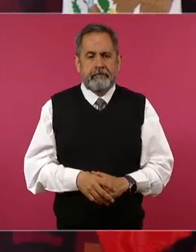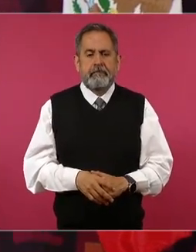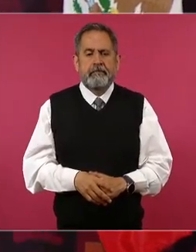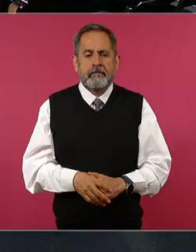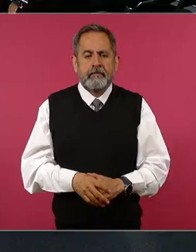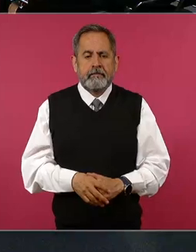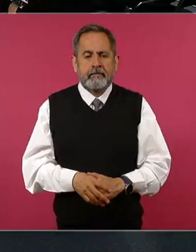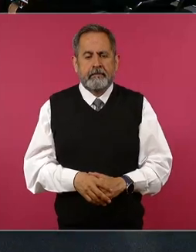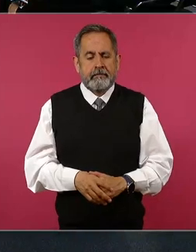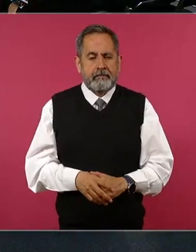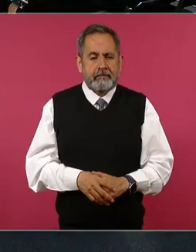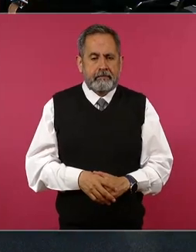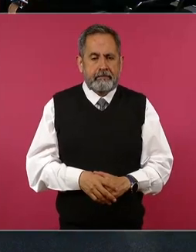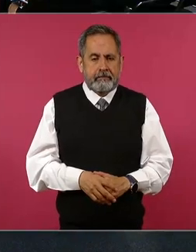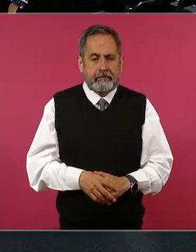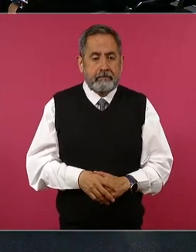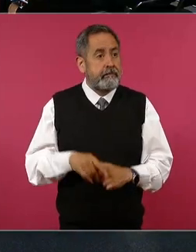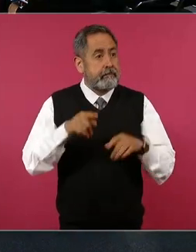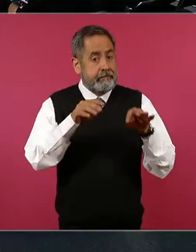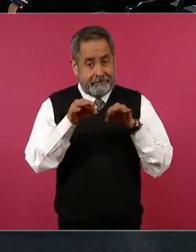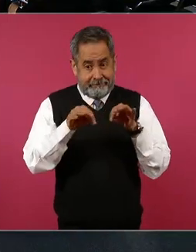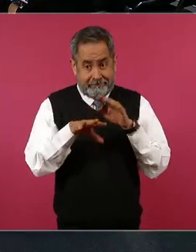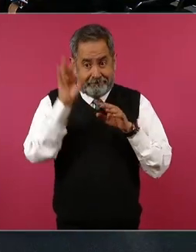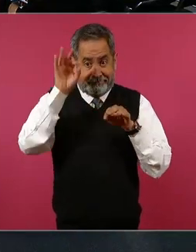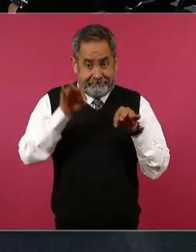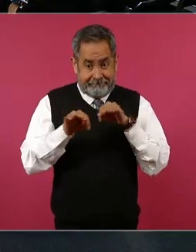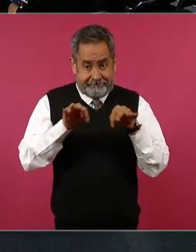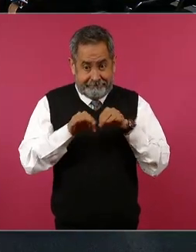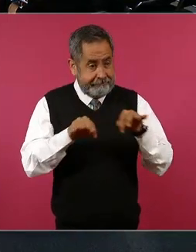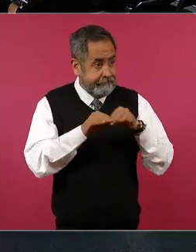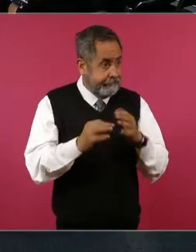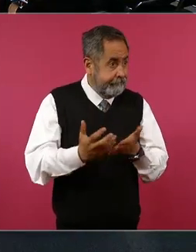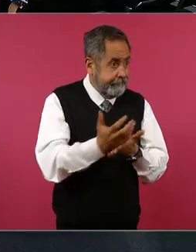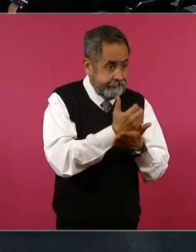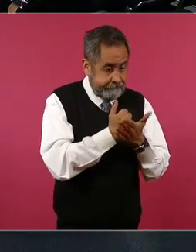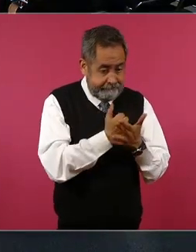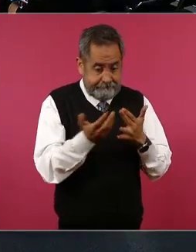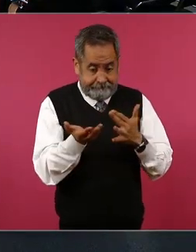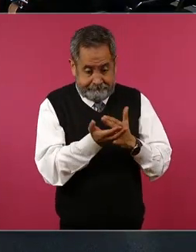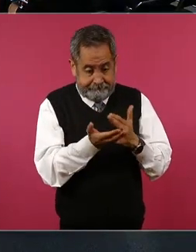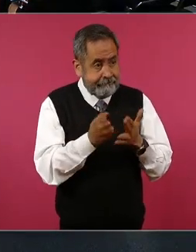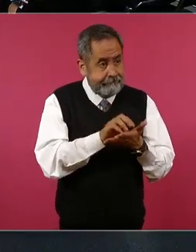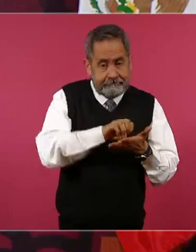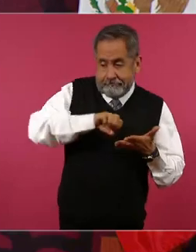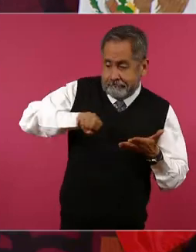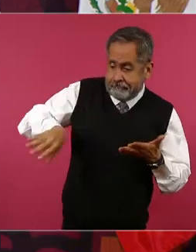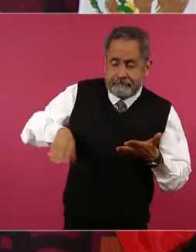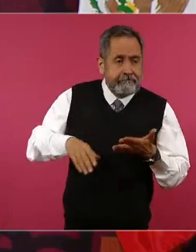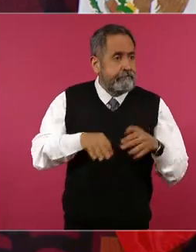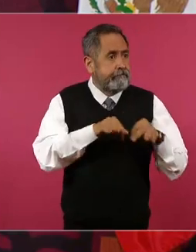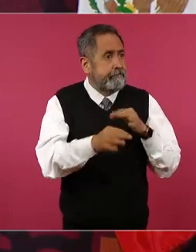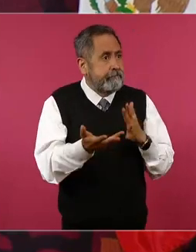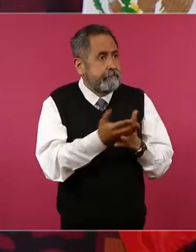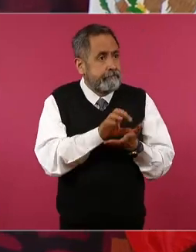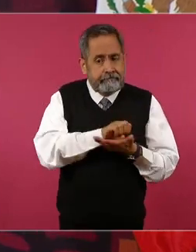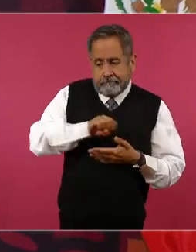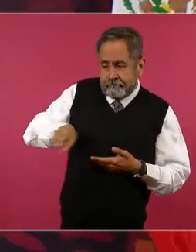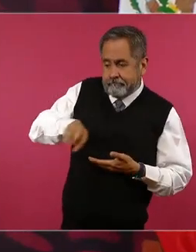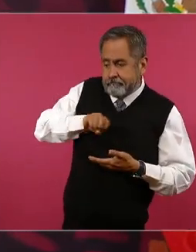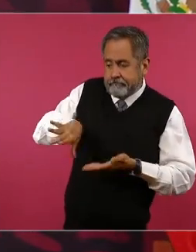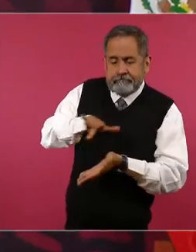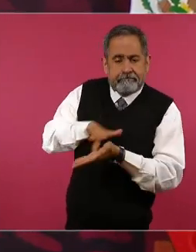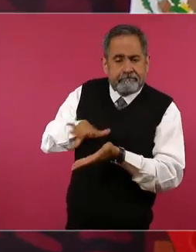hasta luego encuentran trabajo y empiezan a obtener ingresos a enviar apoyos